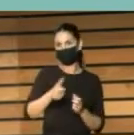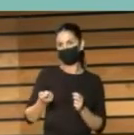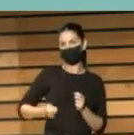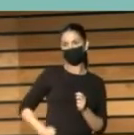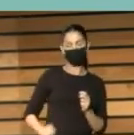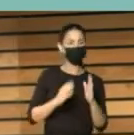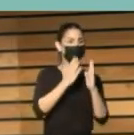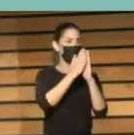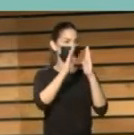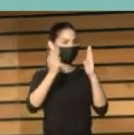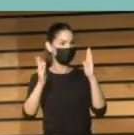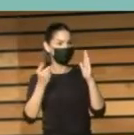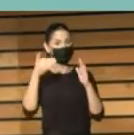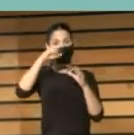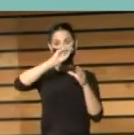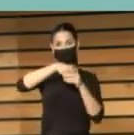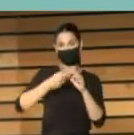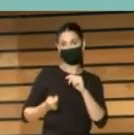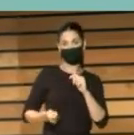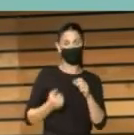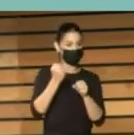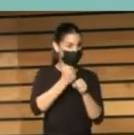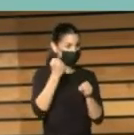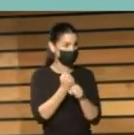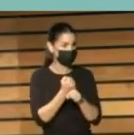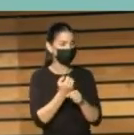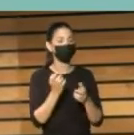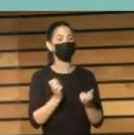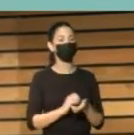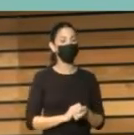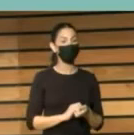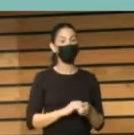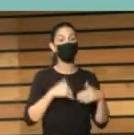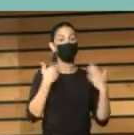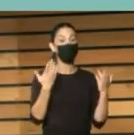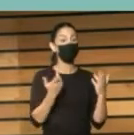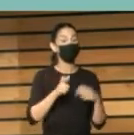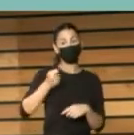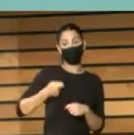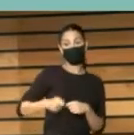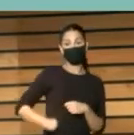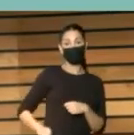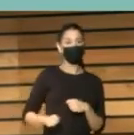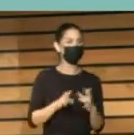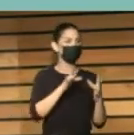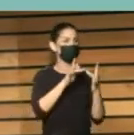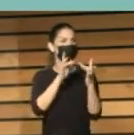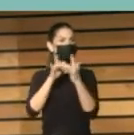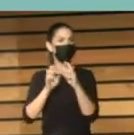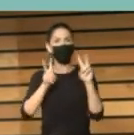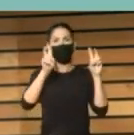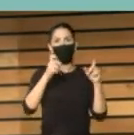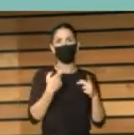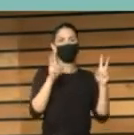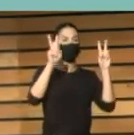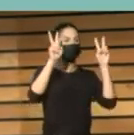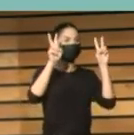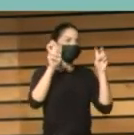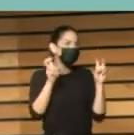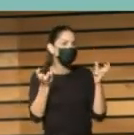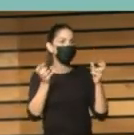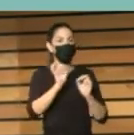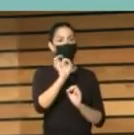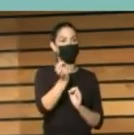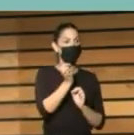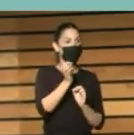y suponen un estupendo foro de encuentro en el que los profesionales pueden entrar en contacto con nuevas tendencias, con ejemplos de buenas prácticas